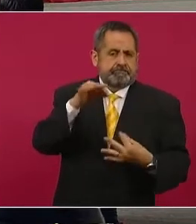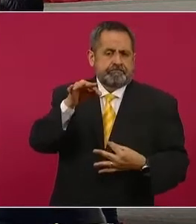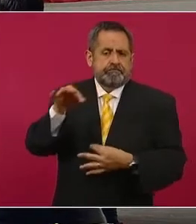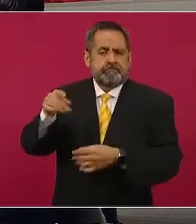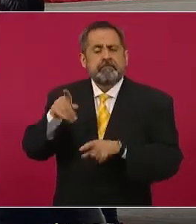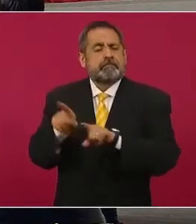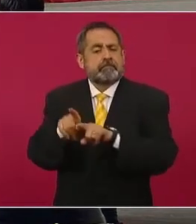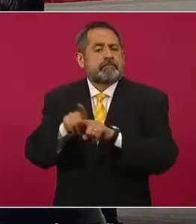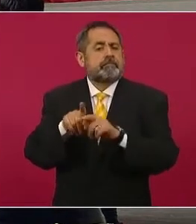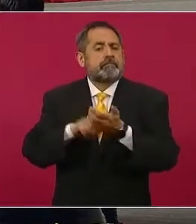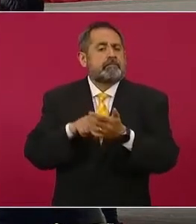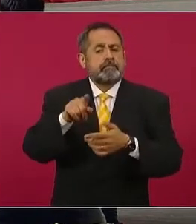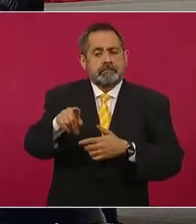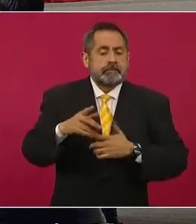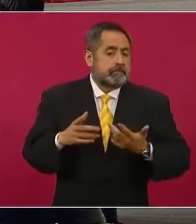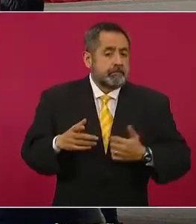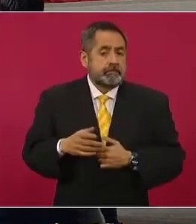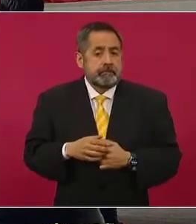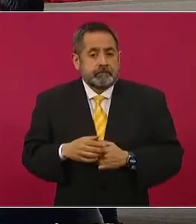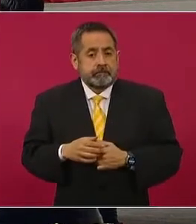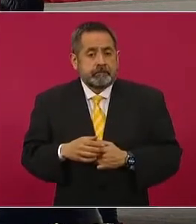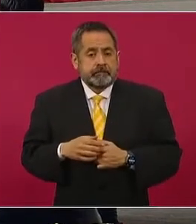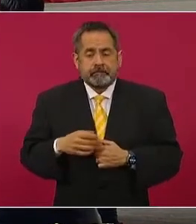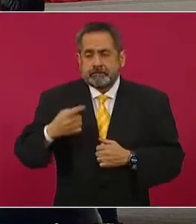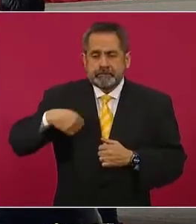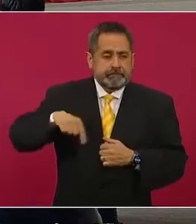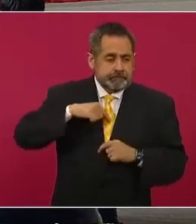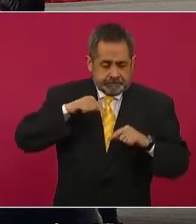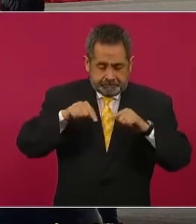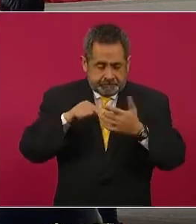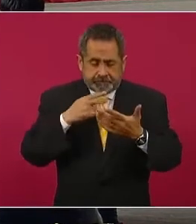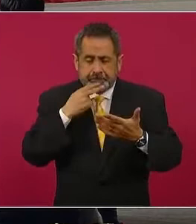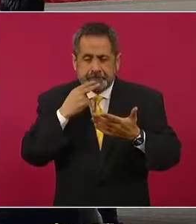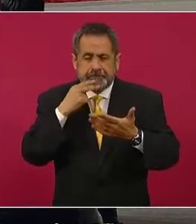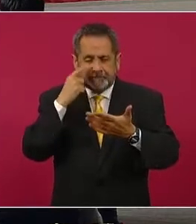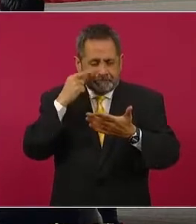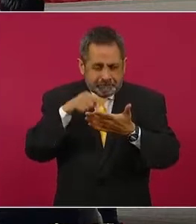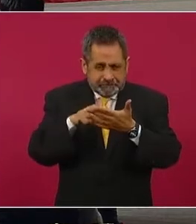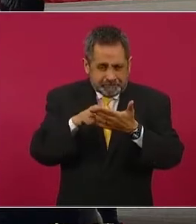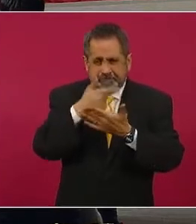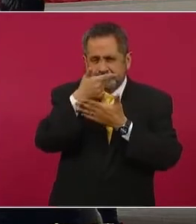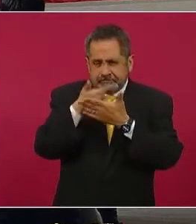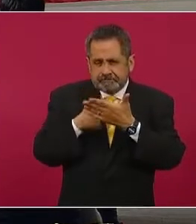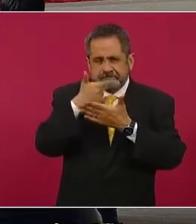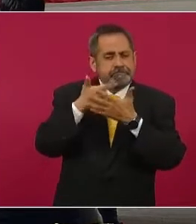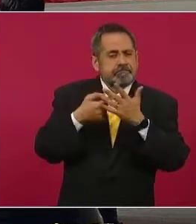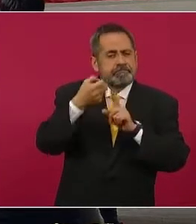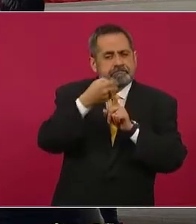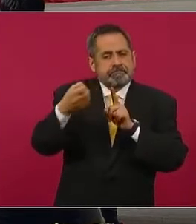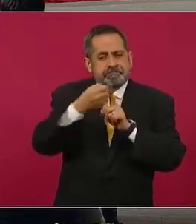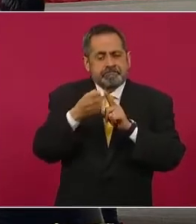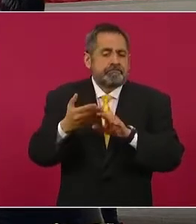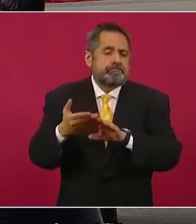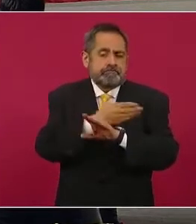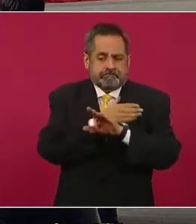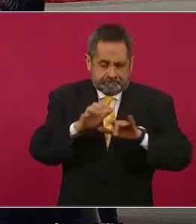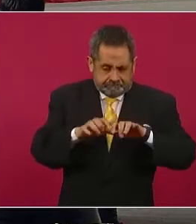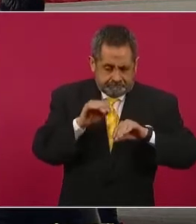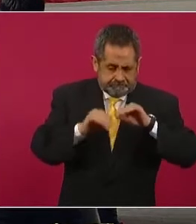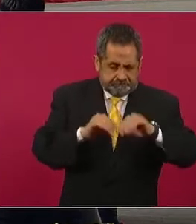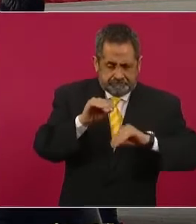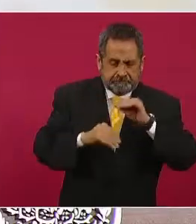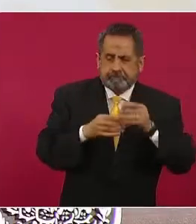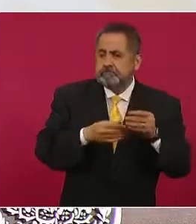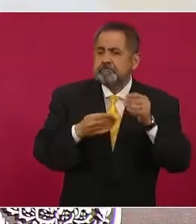a los que estamos precisamente en los centros nos ayuda mucho a que ya lo lleven prellenado para que no se tarde